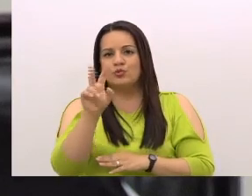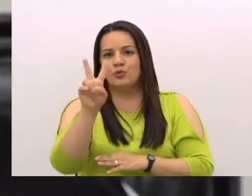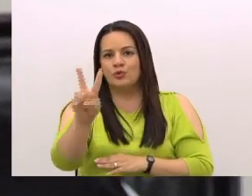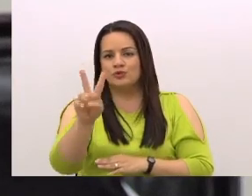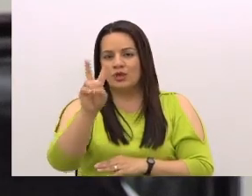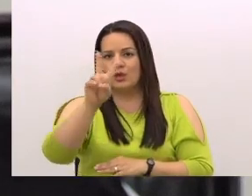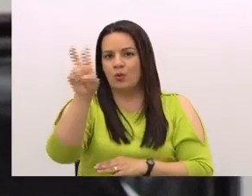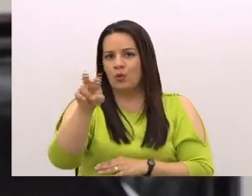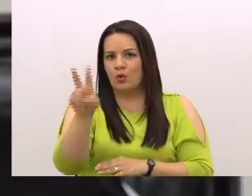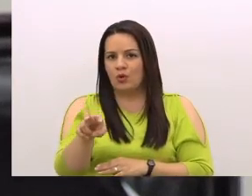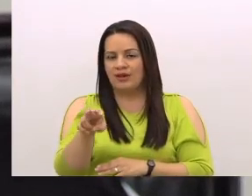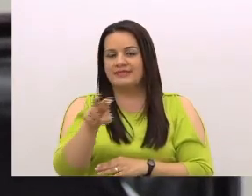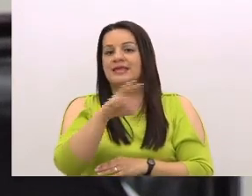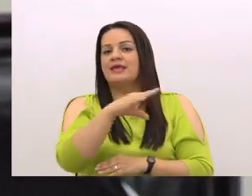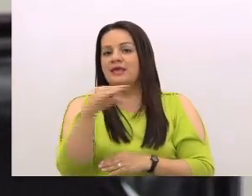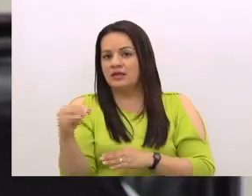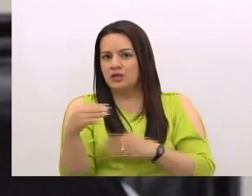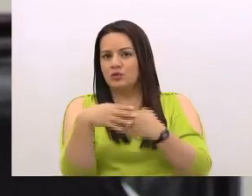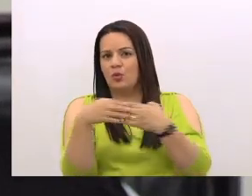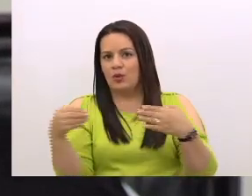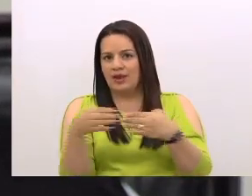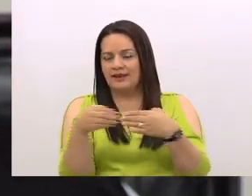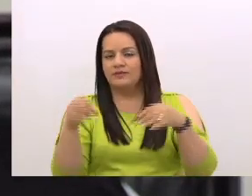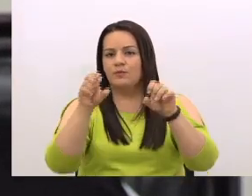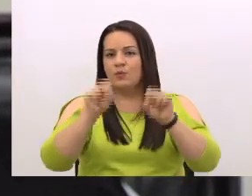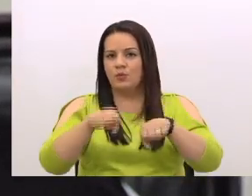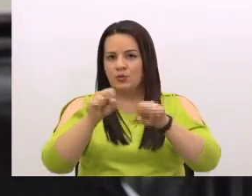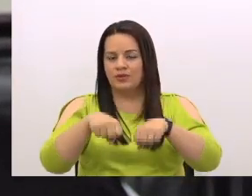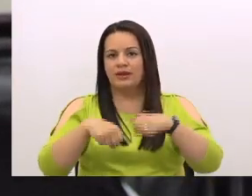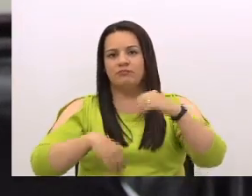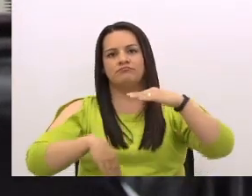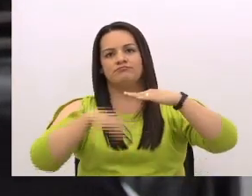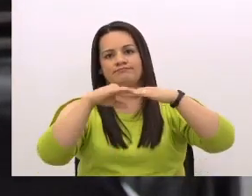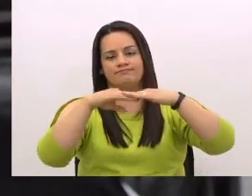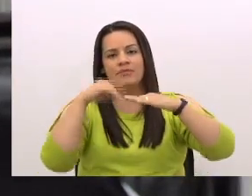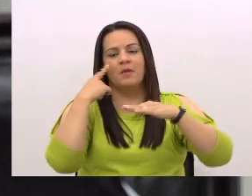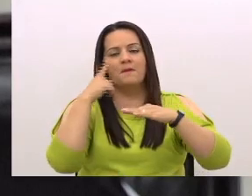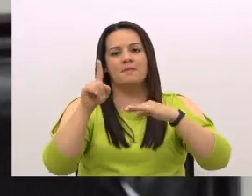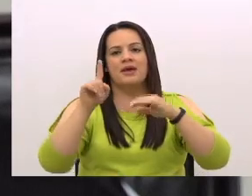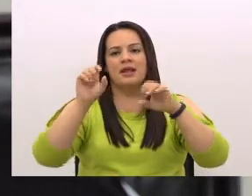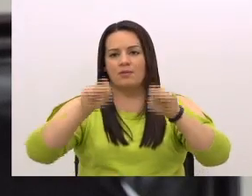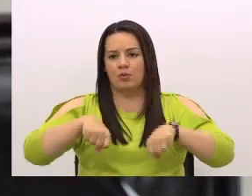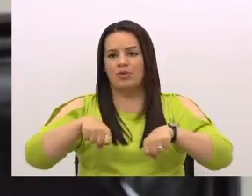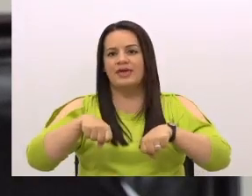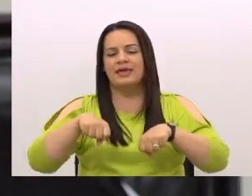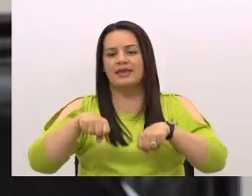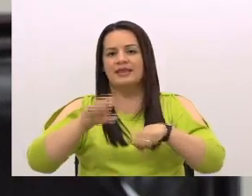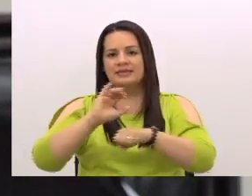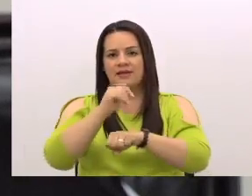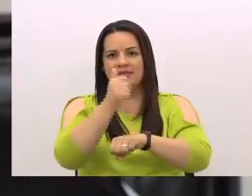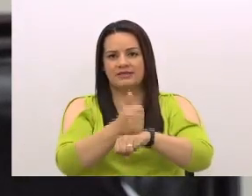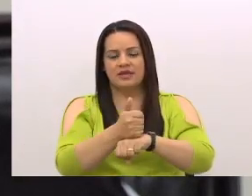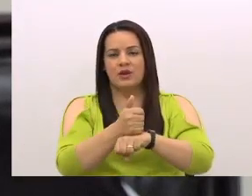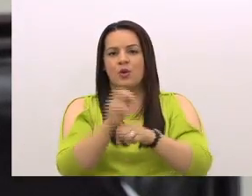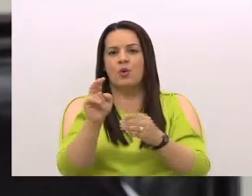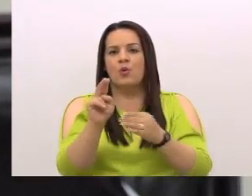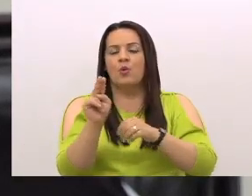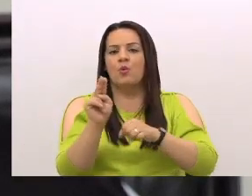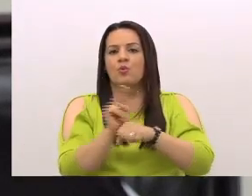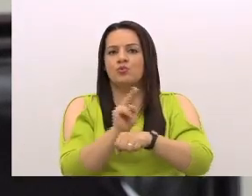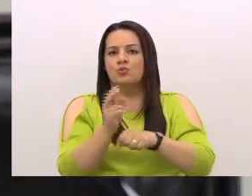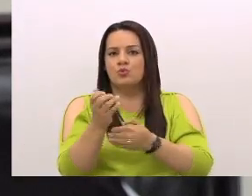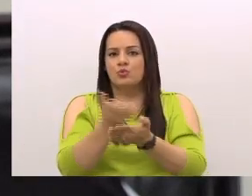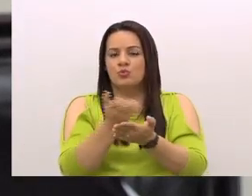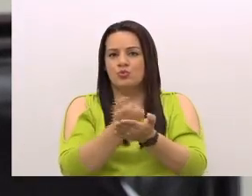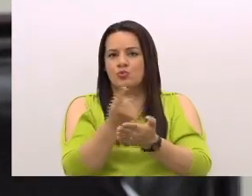colones como en dólares, podría poner ese techo para que definamos lo que es usura, lo que estaría por encima de ese techo